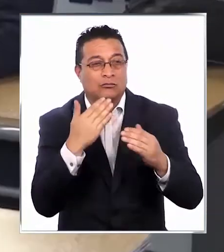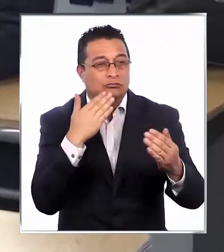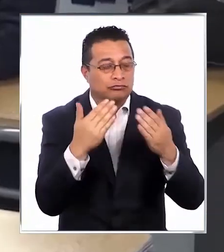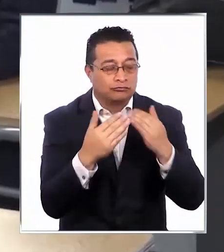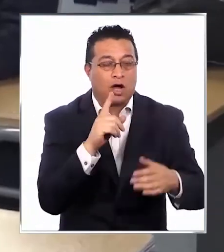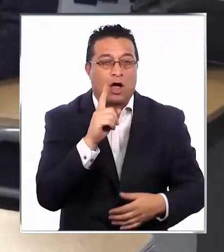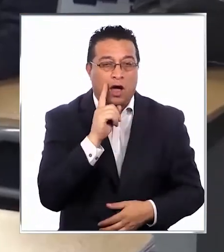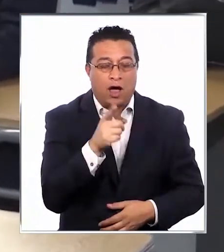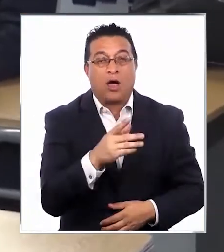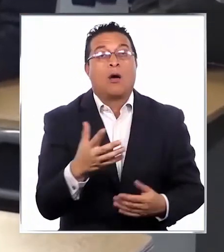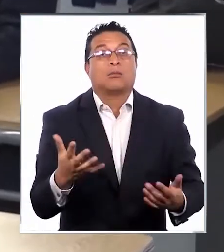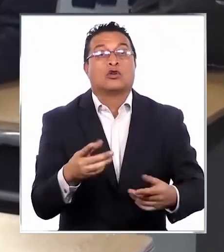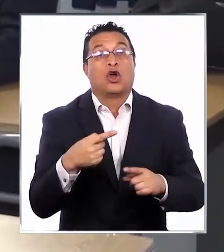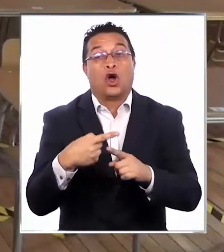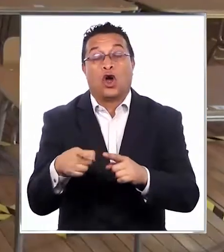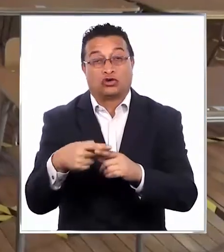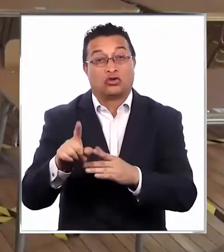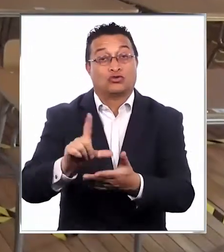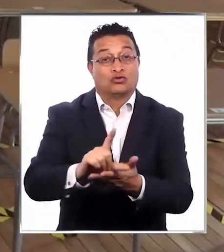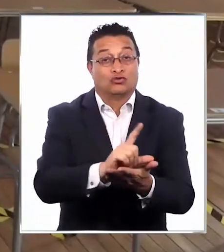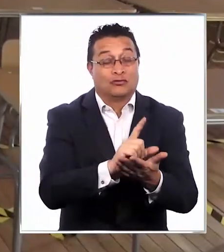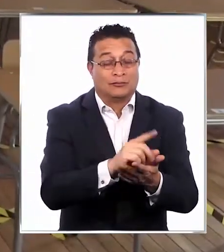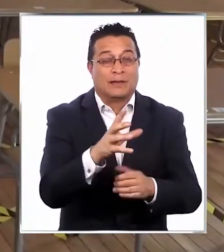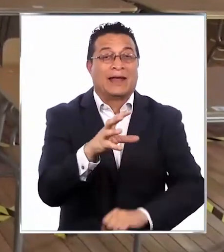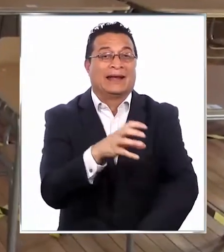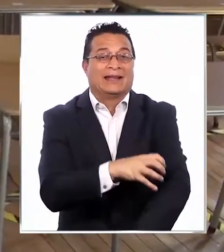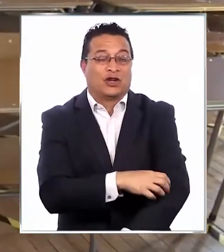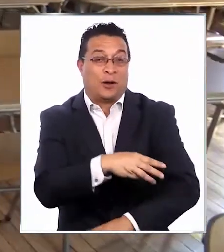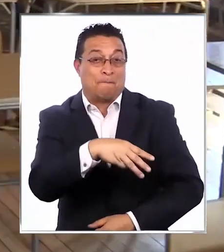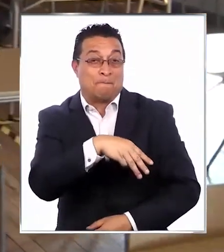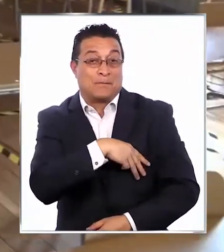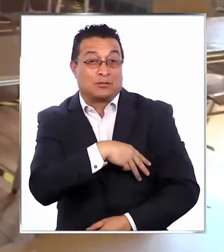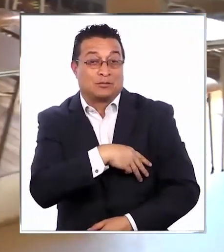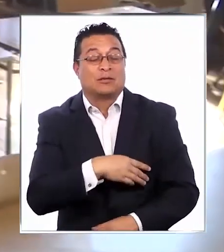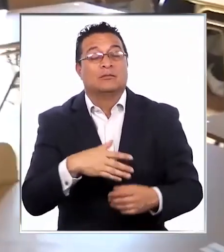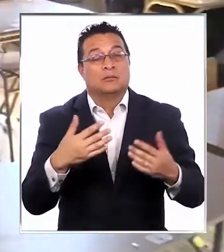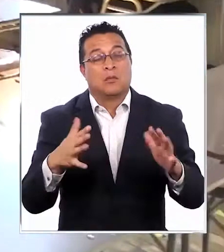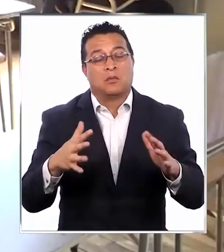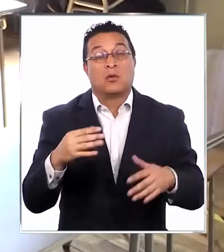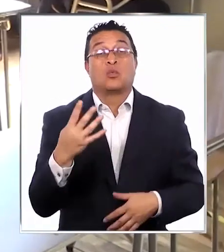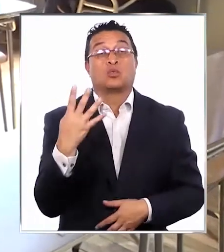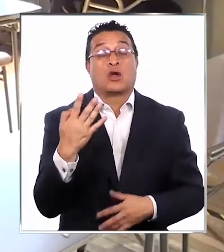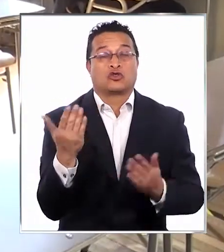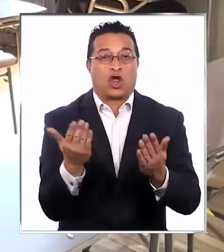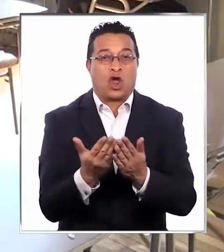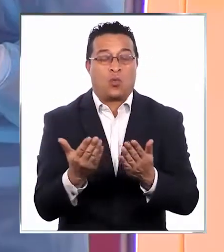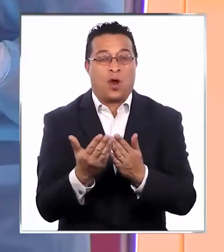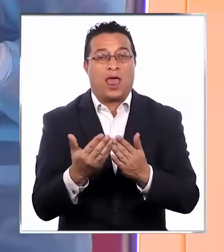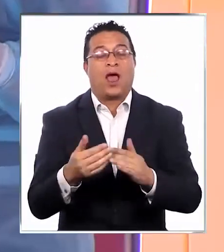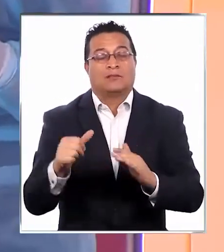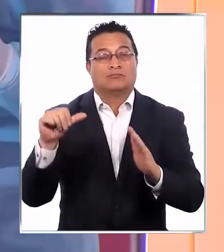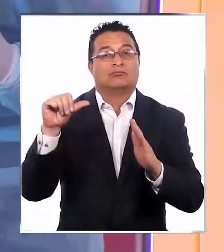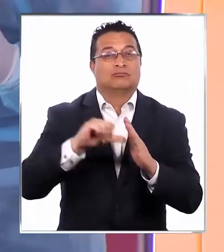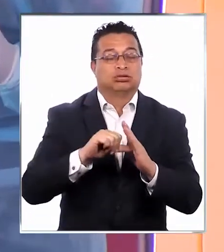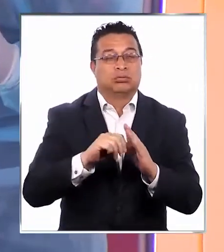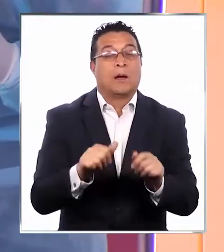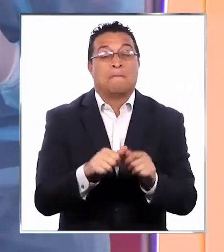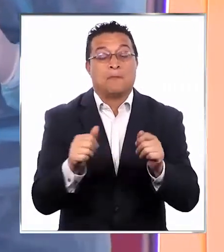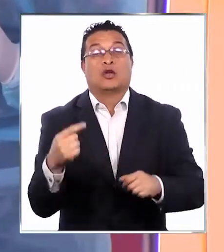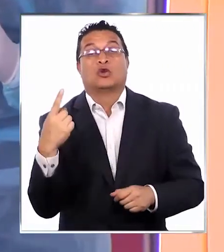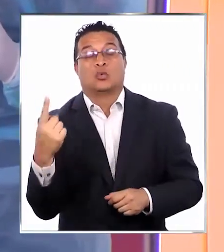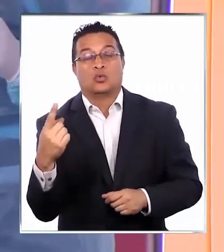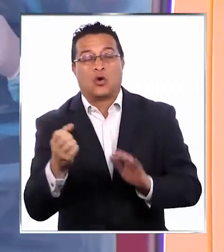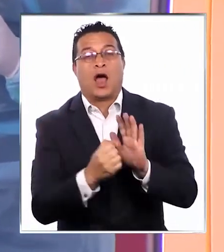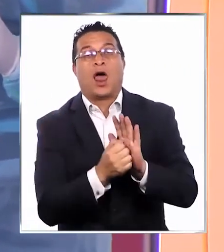de contagio que existe, debido a que en otras partes del país, como la región metropolitana, ya hay al menos 4 colegios en cuarentena y se suma uno en la